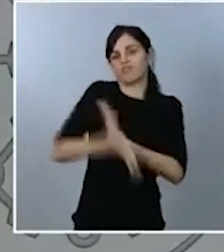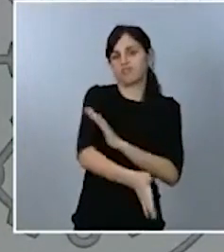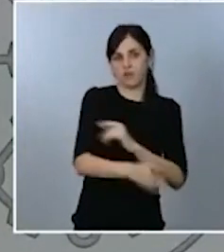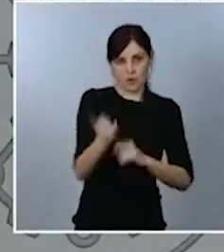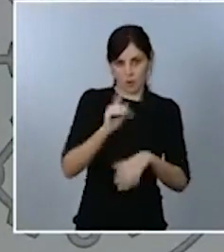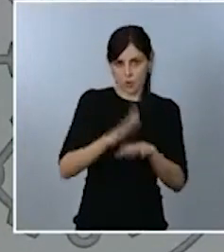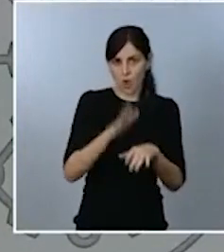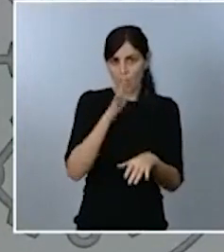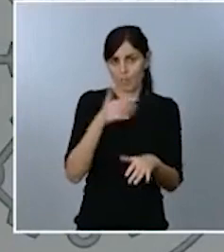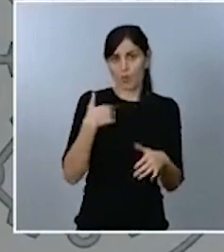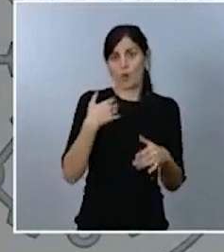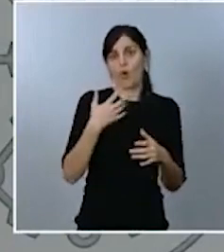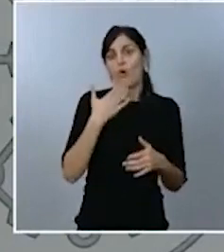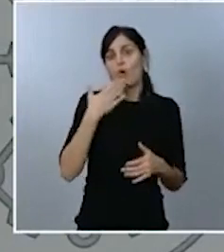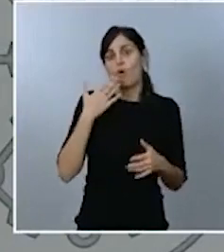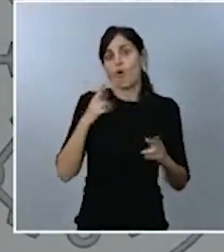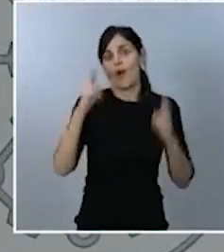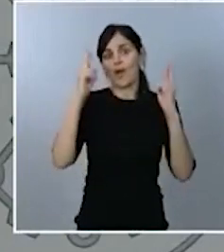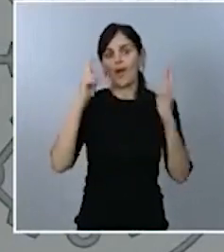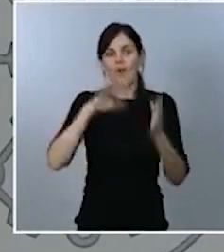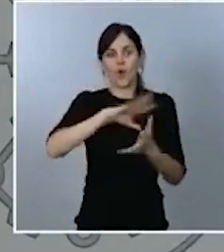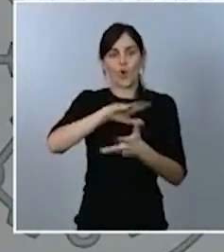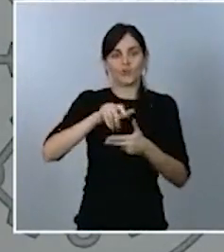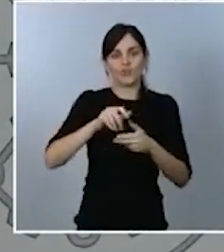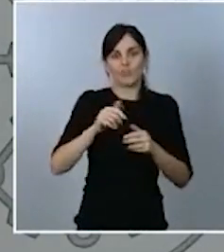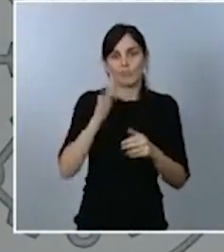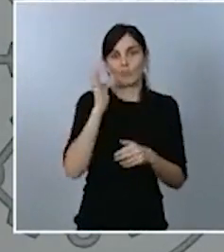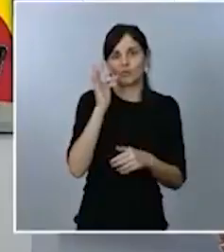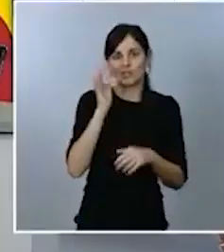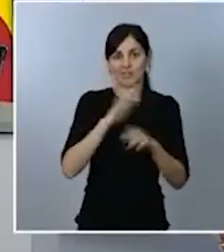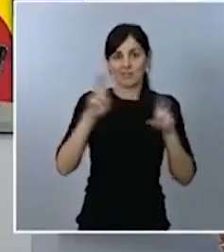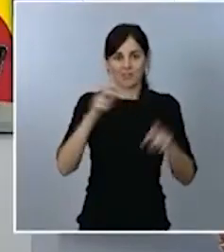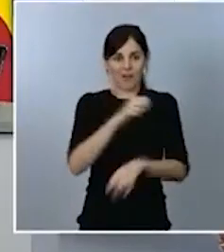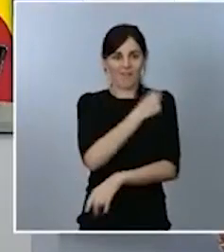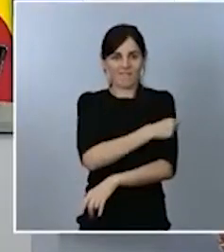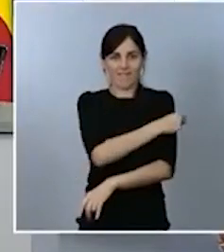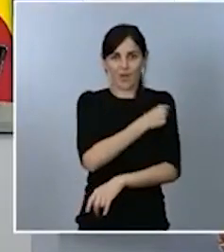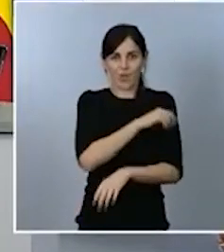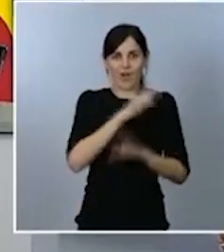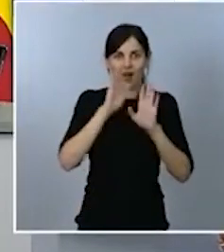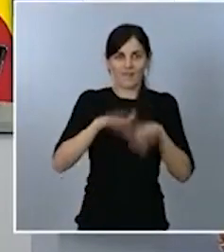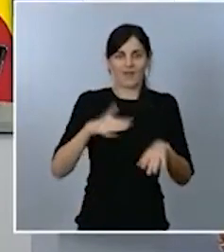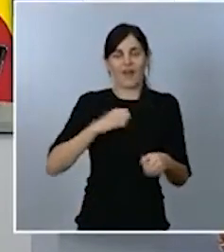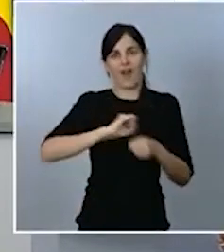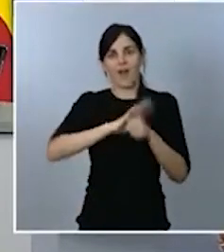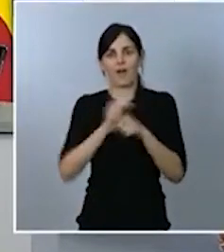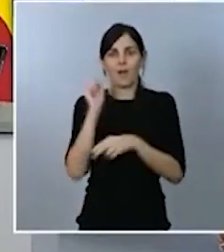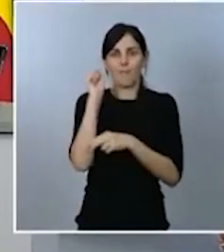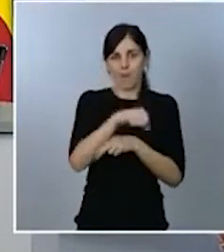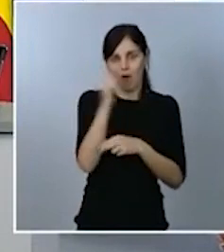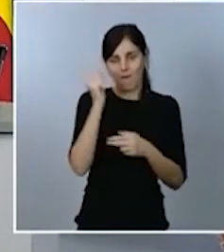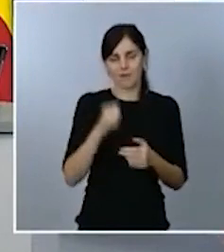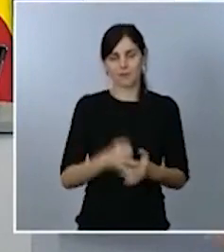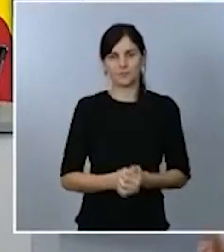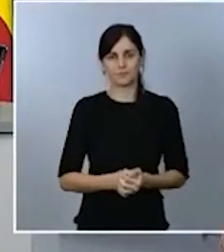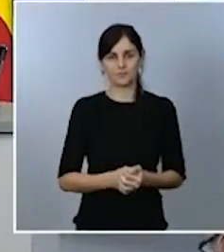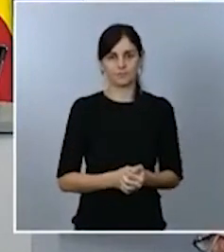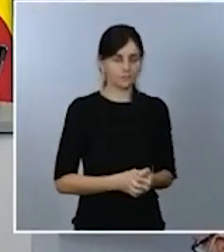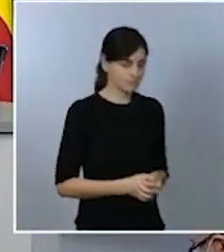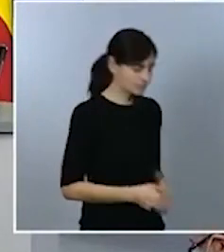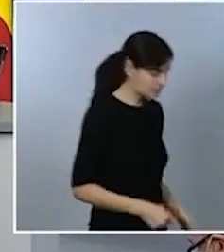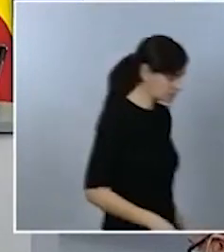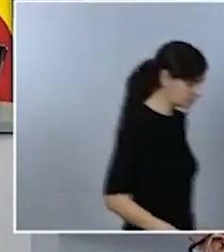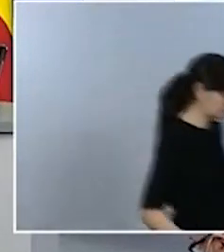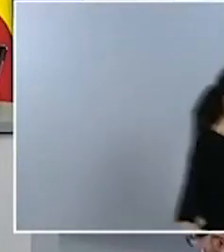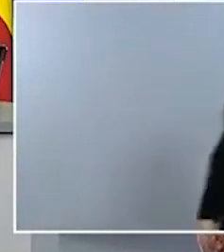pronto permitirnos el que definitivamente hayamos superado esta lucha contra la enfermedad. Muchas